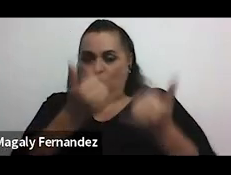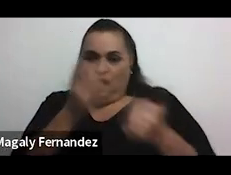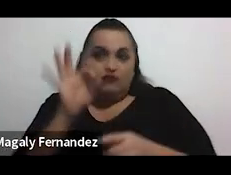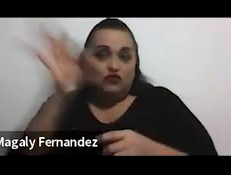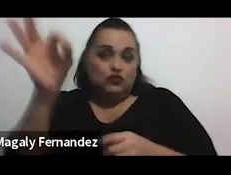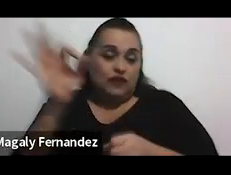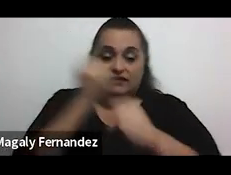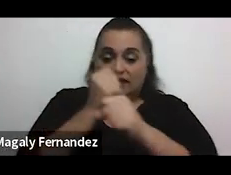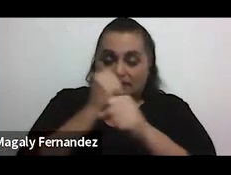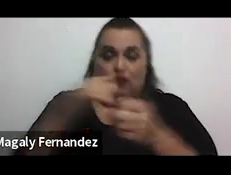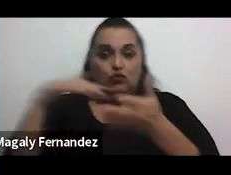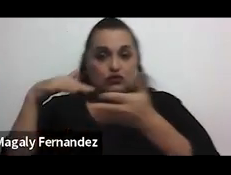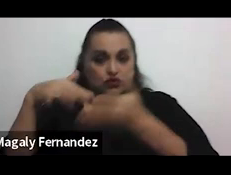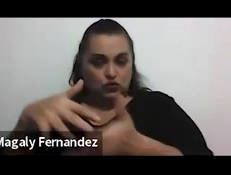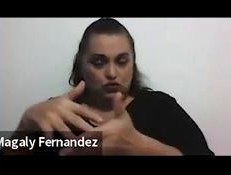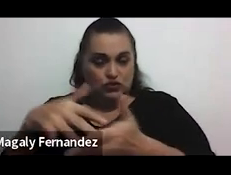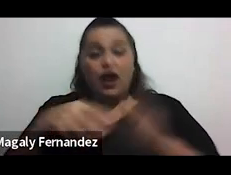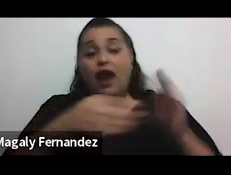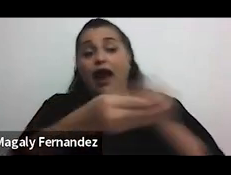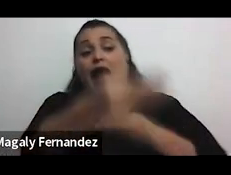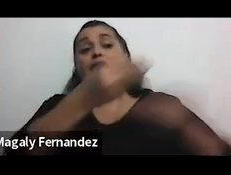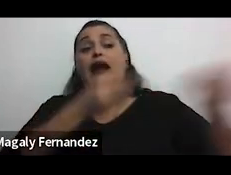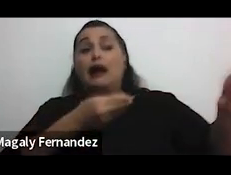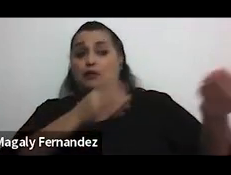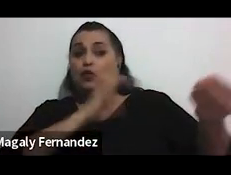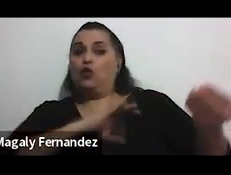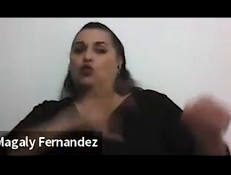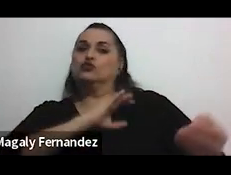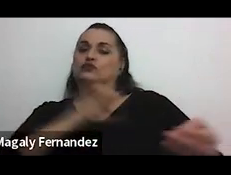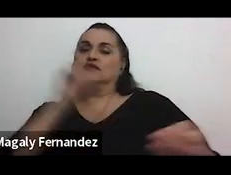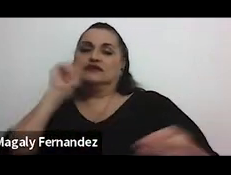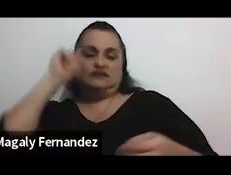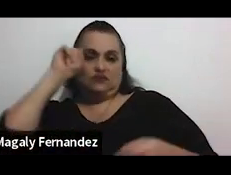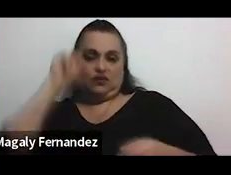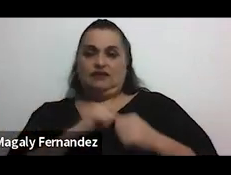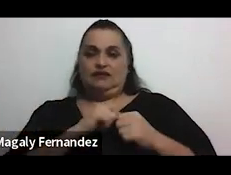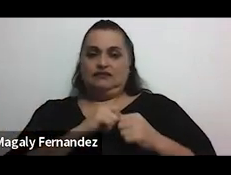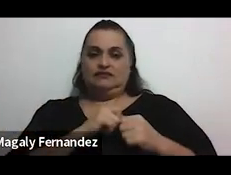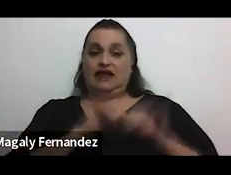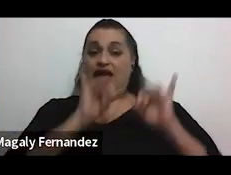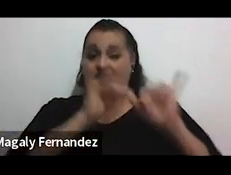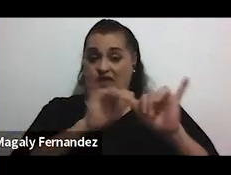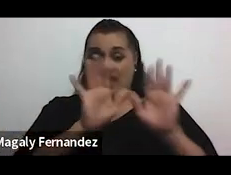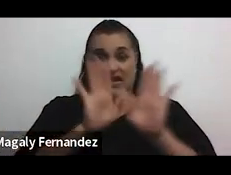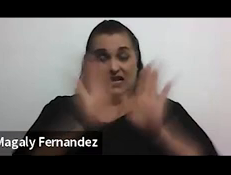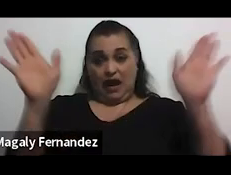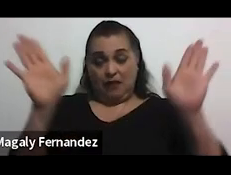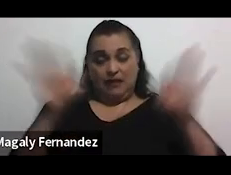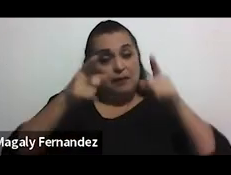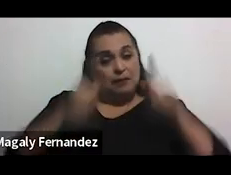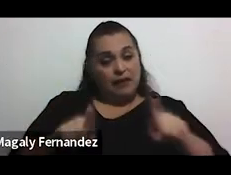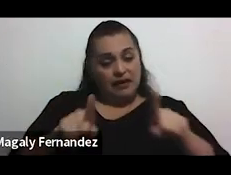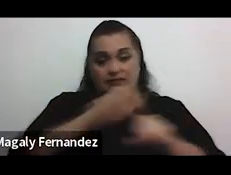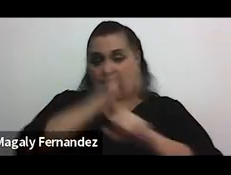trabajo o en el estudio a cambio de conducta sexual entonces aquí generalmente sucede en una situación